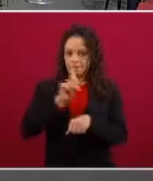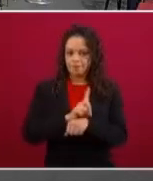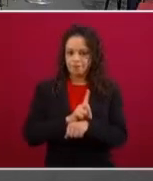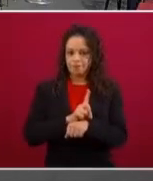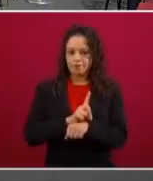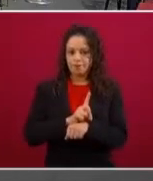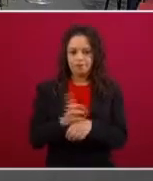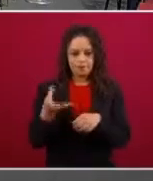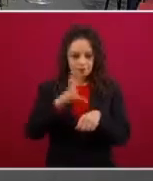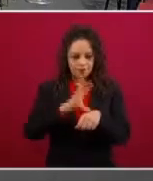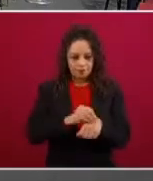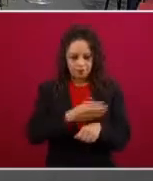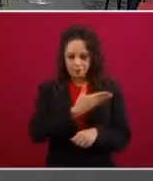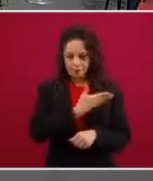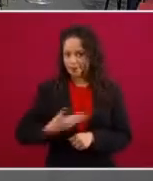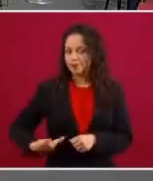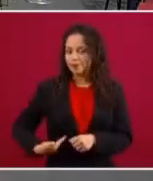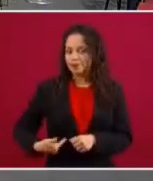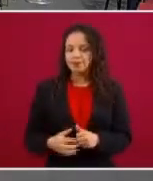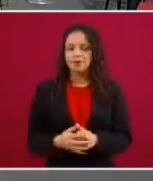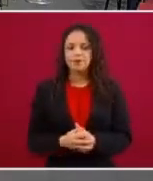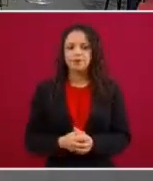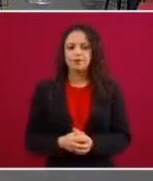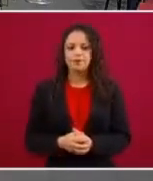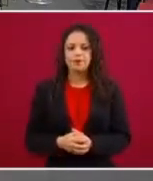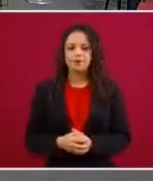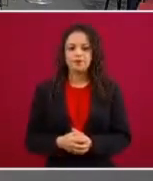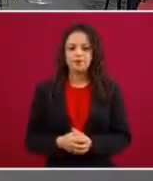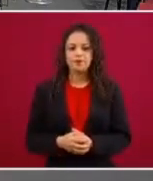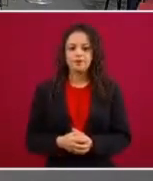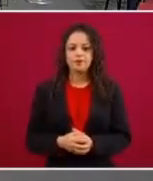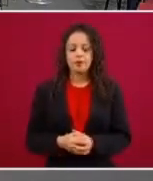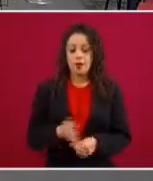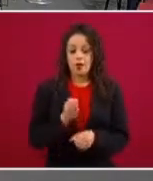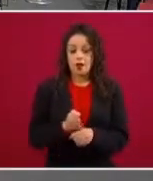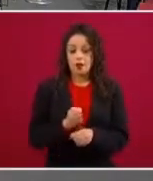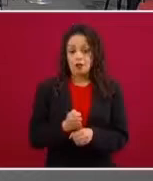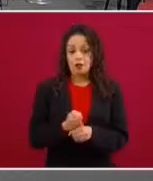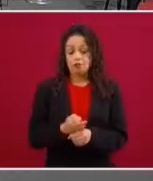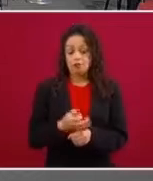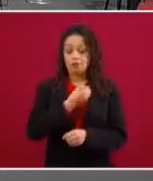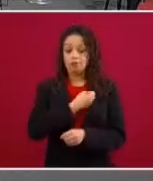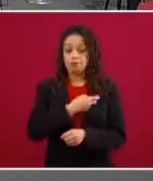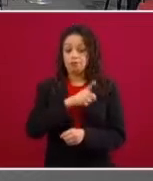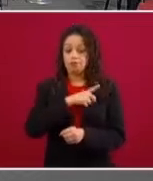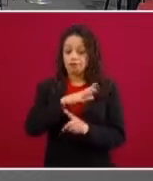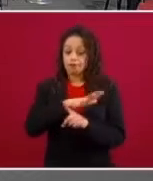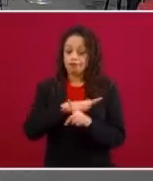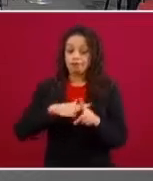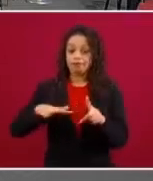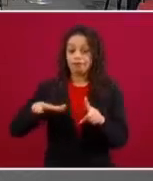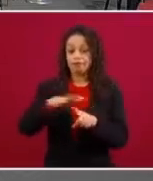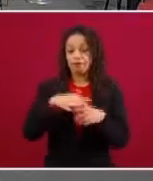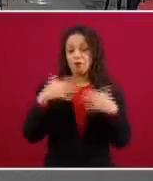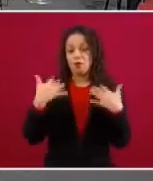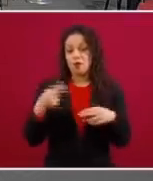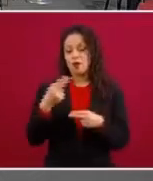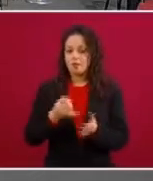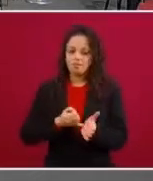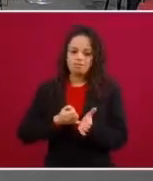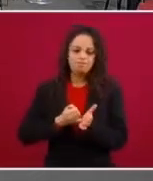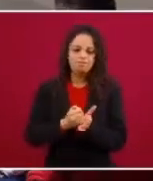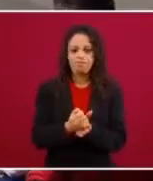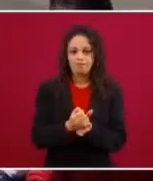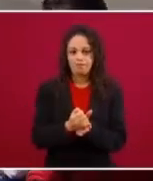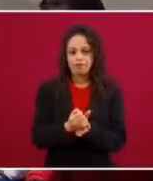Presidente, con su permiso. En estos momentos decisivos de la salud pública del país, México requiere